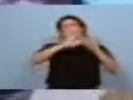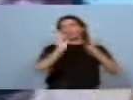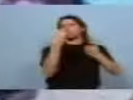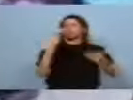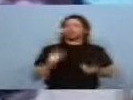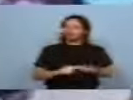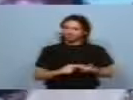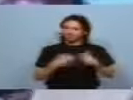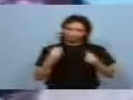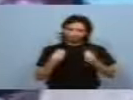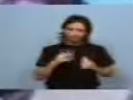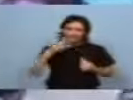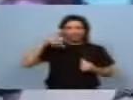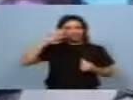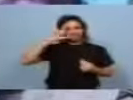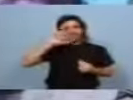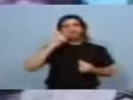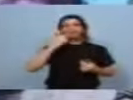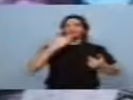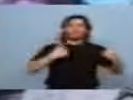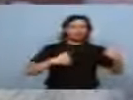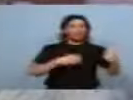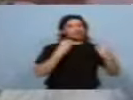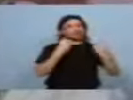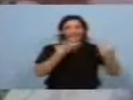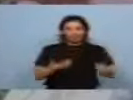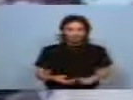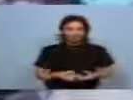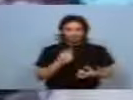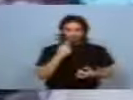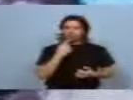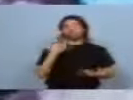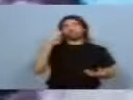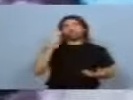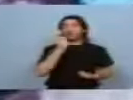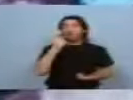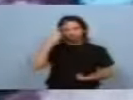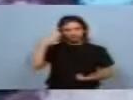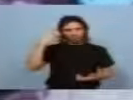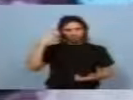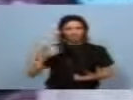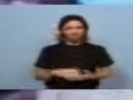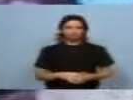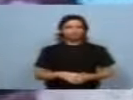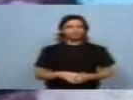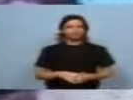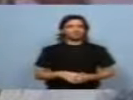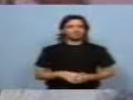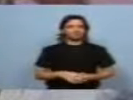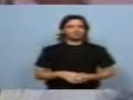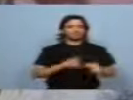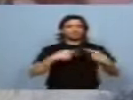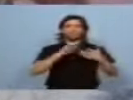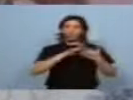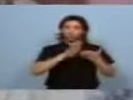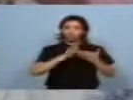Ay, por Dios, ese randazo no sabe si darle una guitarra a un decreto, hija. Por Dios, qué locura, qué locura. Y el otro,